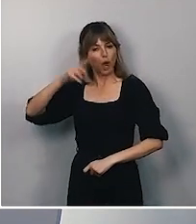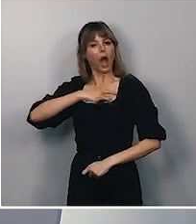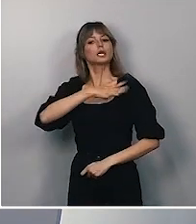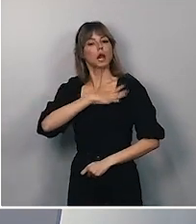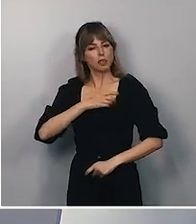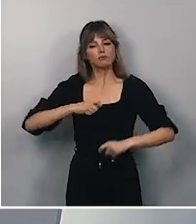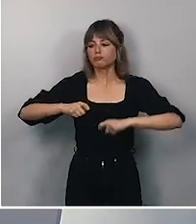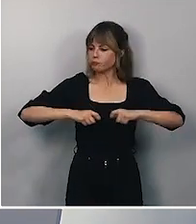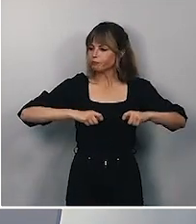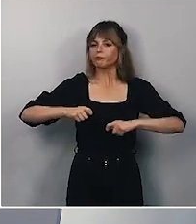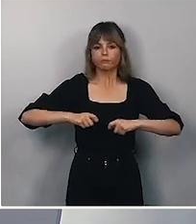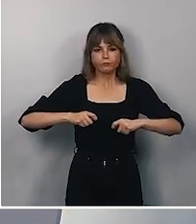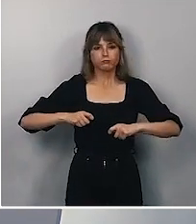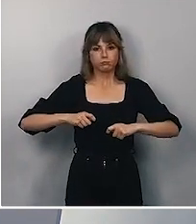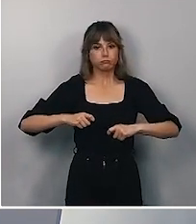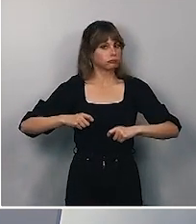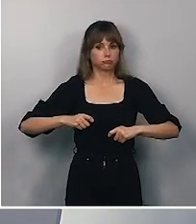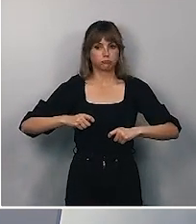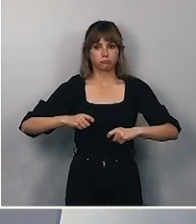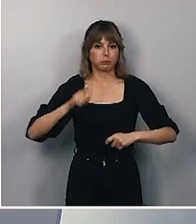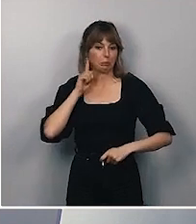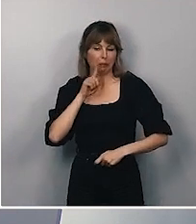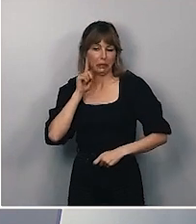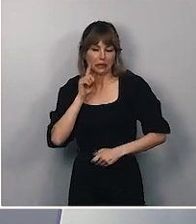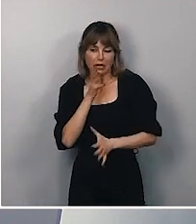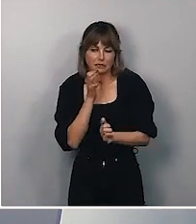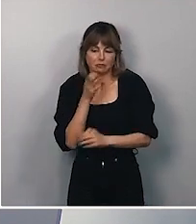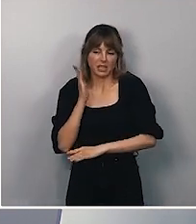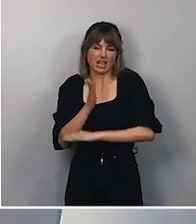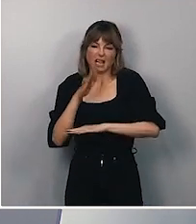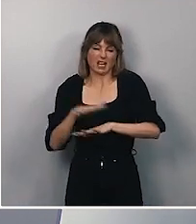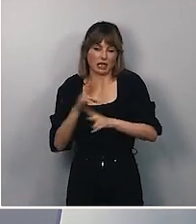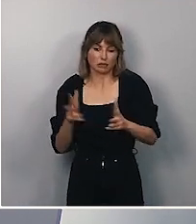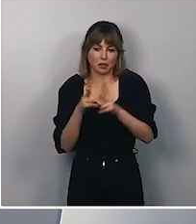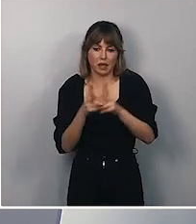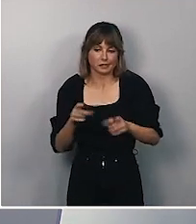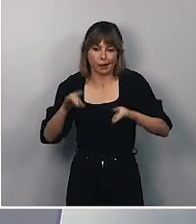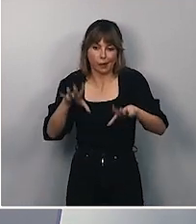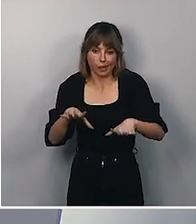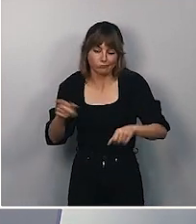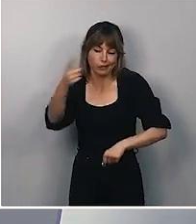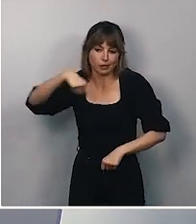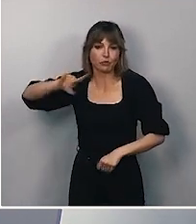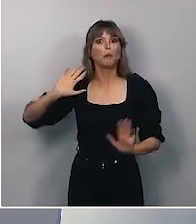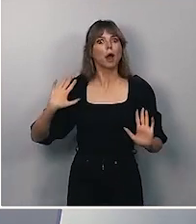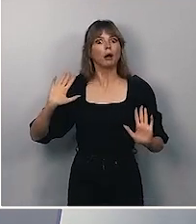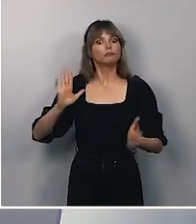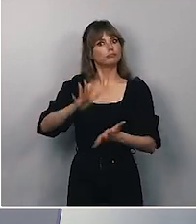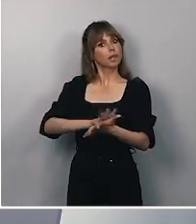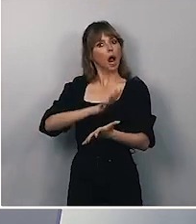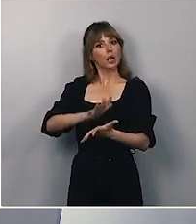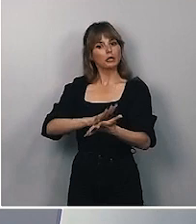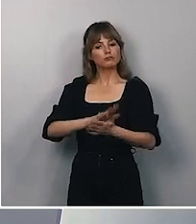que están también recibiendo el mismo tipo de bulos deleznables y de ataques en redes sociales, pero también serena y